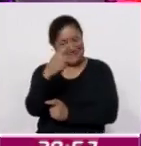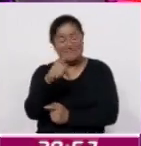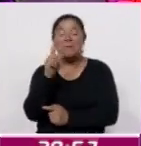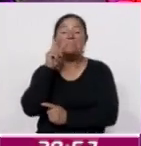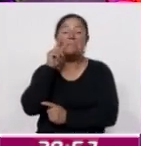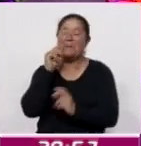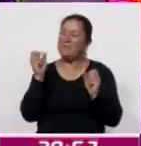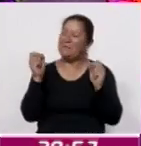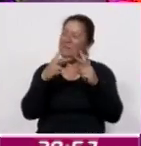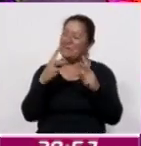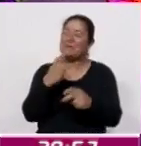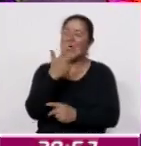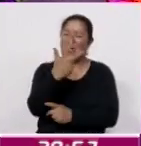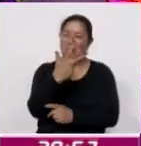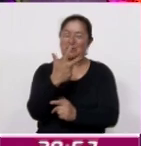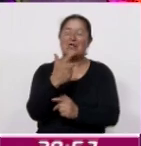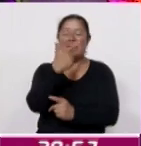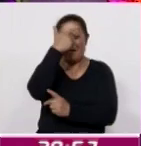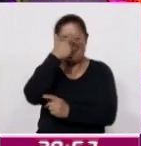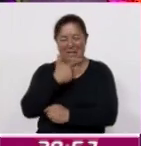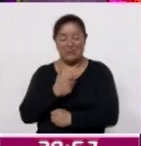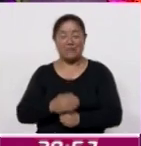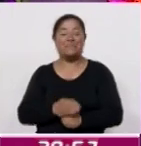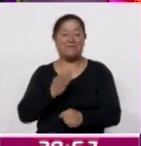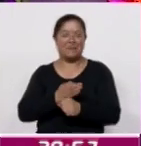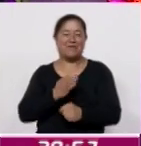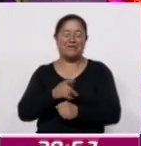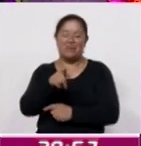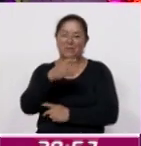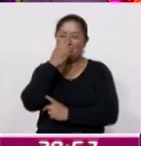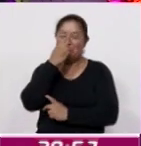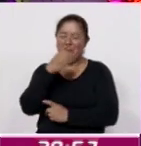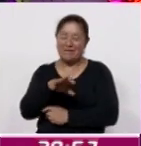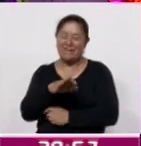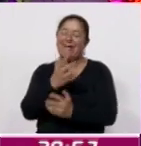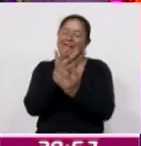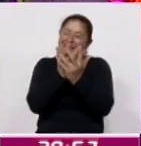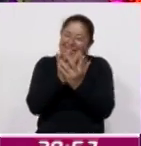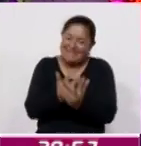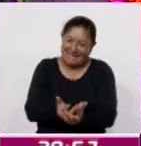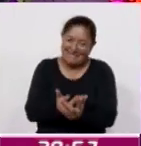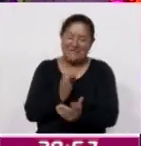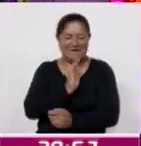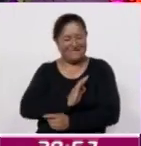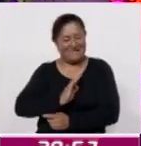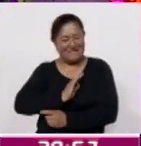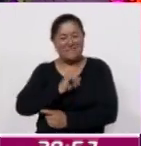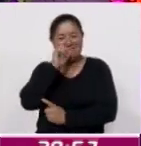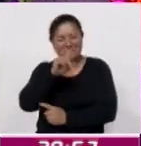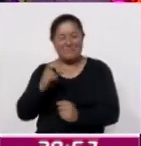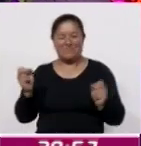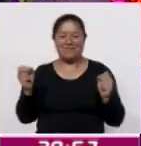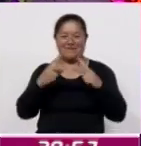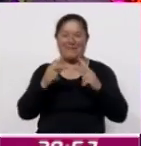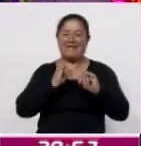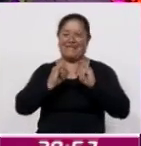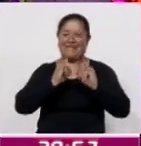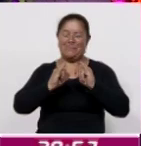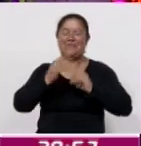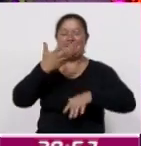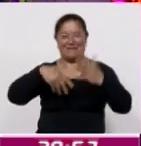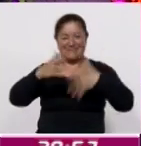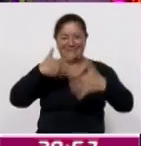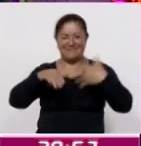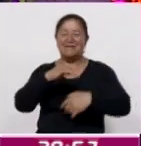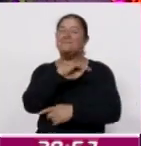esperamos en punto de las 8 de la noche. Por el momento le deseamos que tenga un feliz descanso. También me despido de nuestra intérprete de lengua de